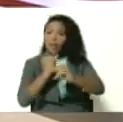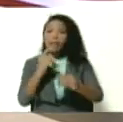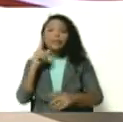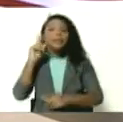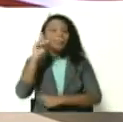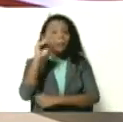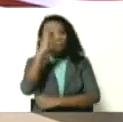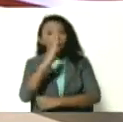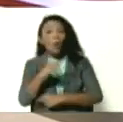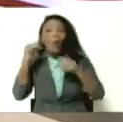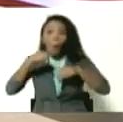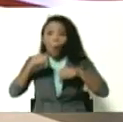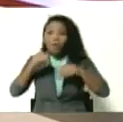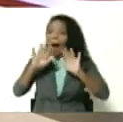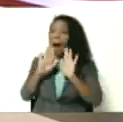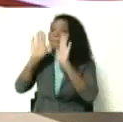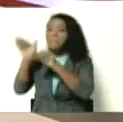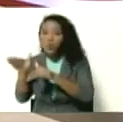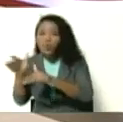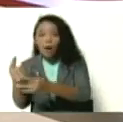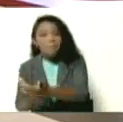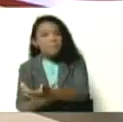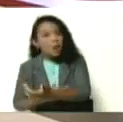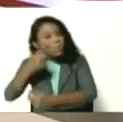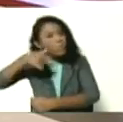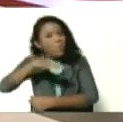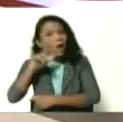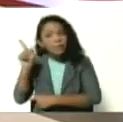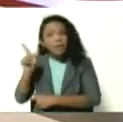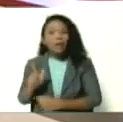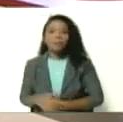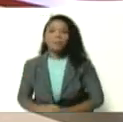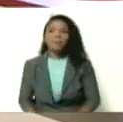Brasil, hoy esté apoyando al hermano pueblo de esa nación.